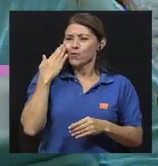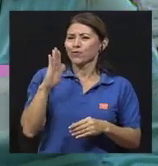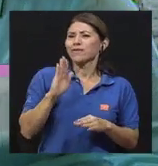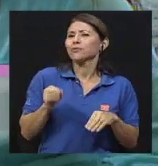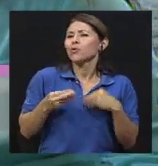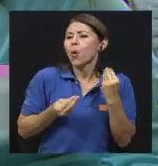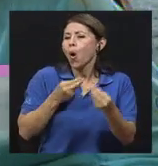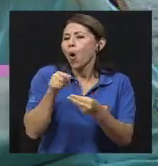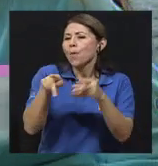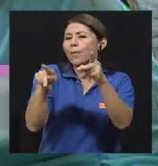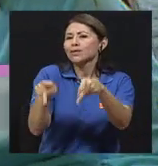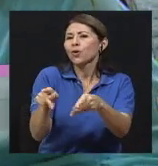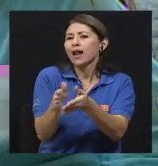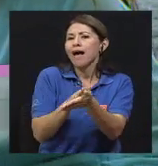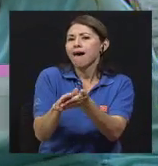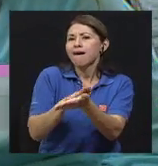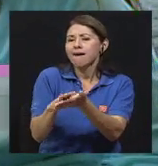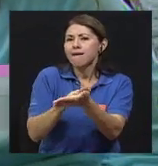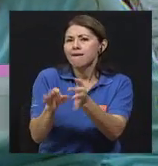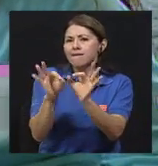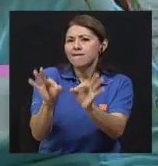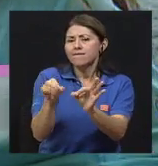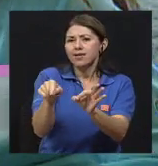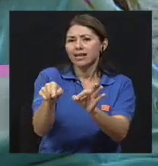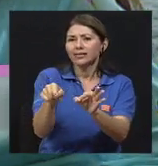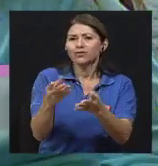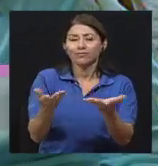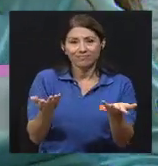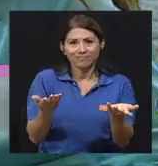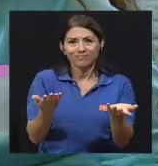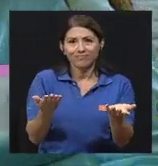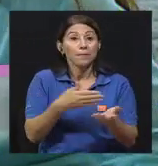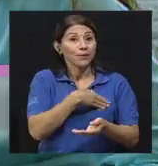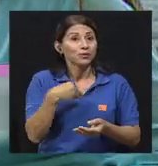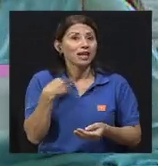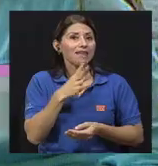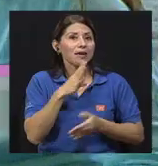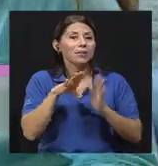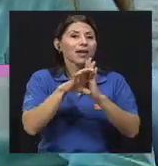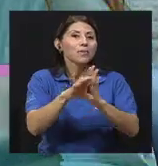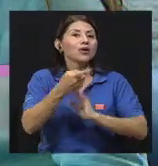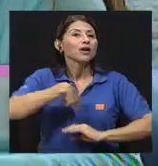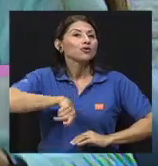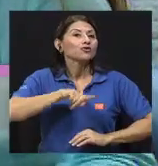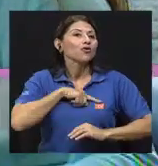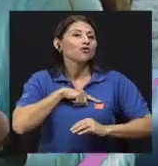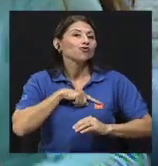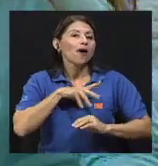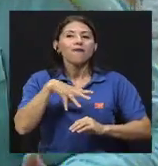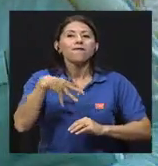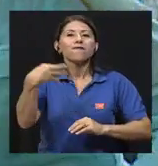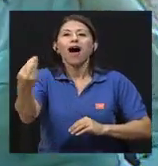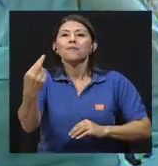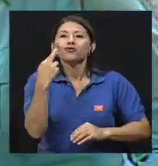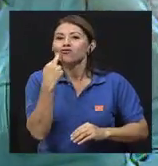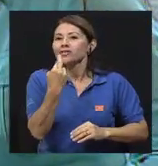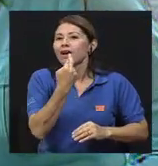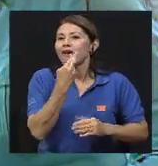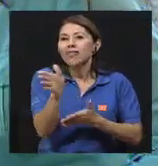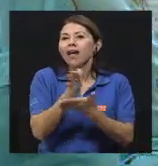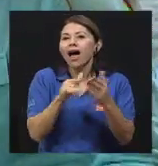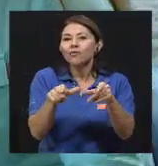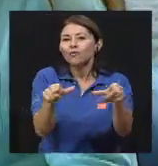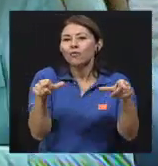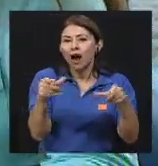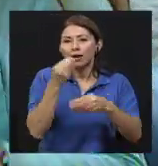cómo es esa manipulación de ese alimento, ¿verdad? Y me gustaría hablar, ¿qué sucede también cuando almorzamos o cenamos fuera de casa, por ejemplo,